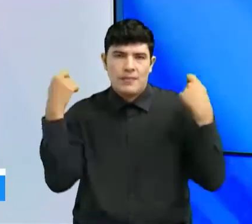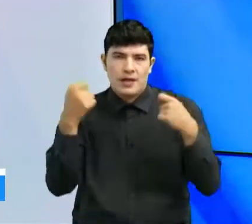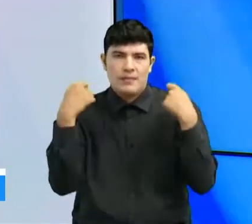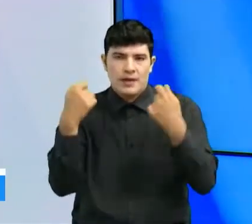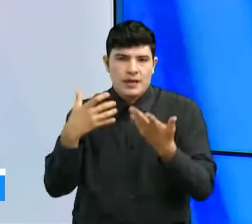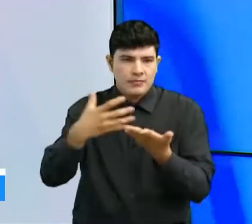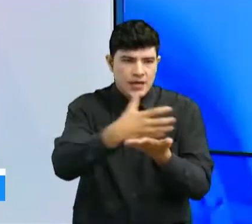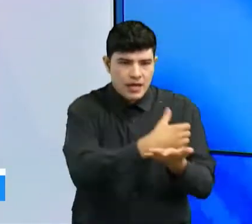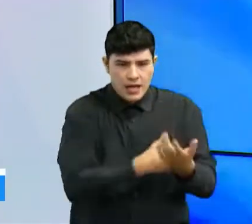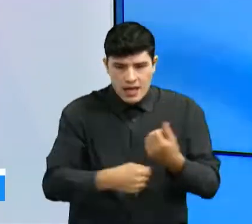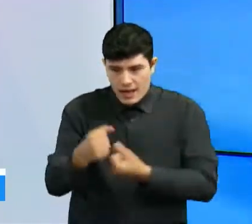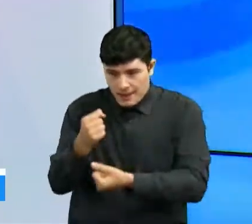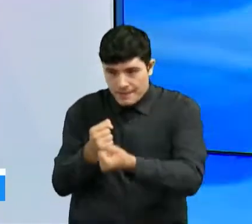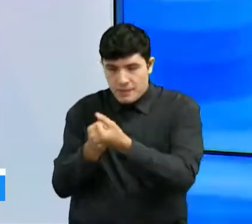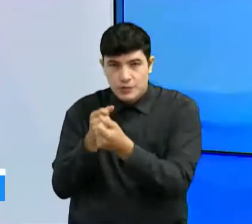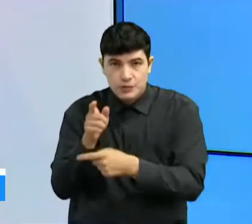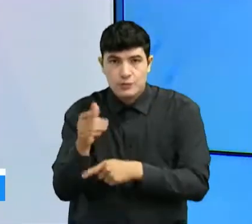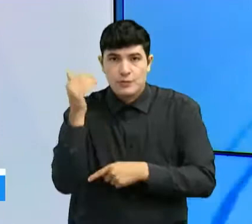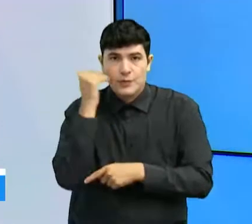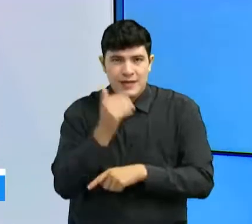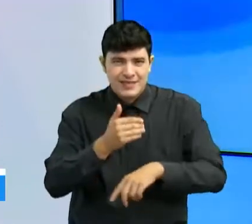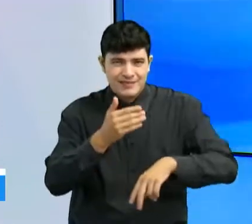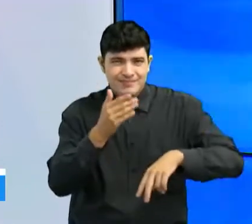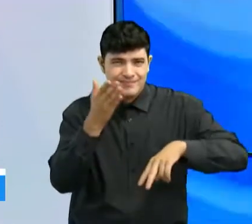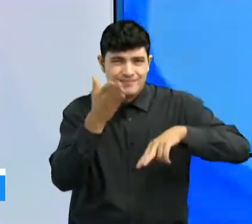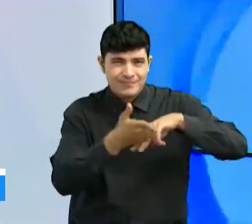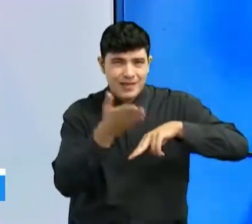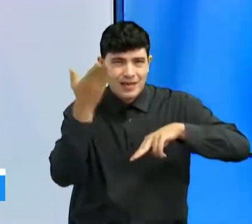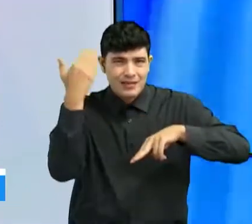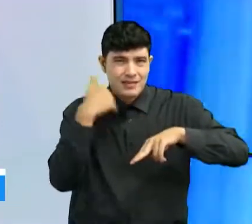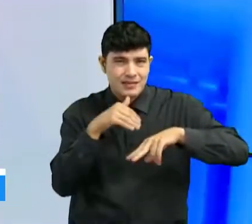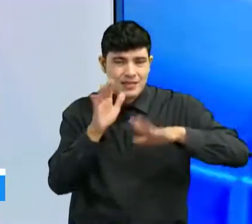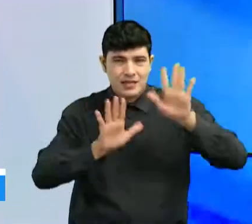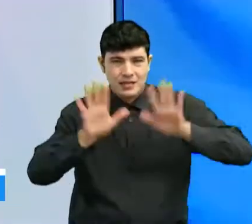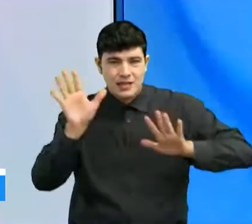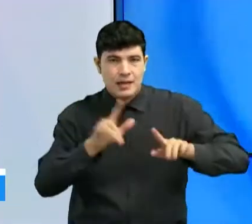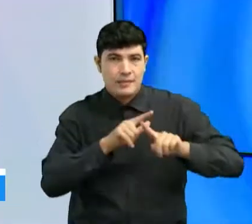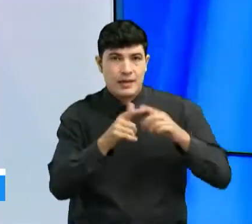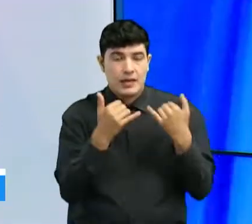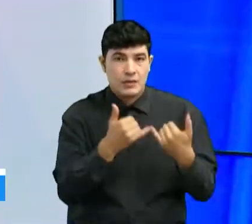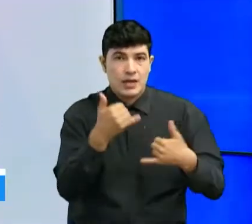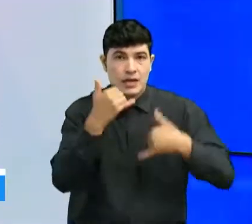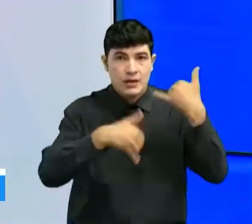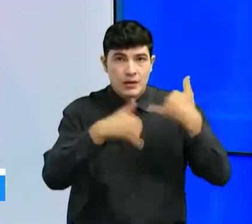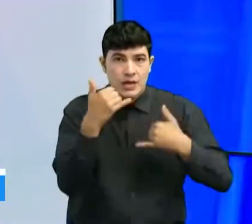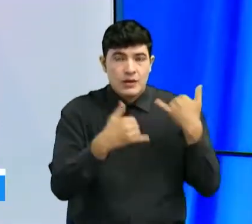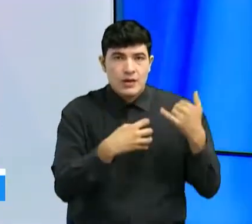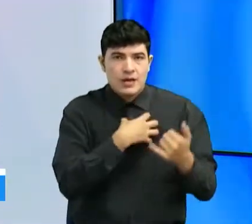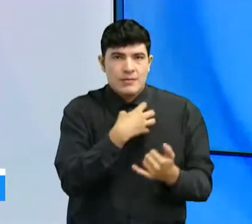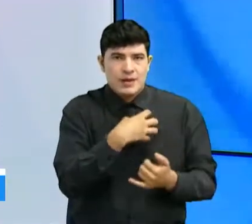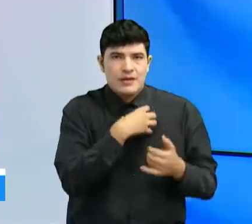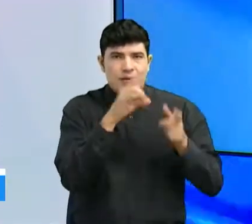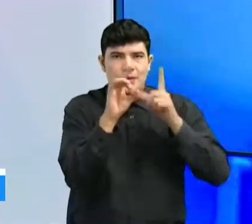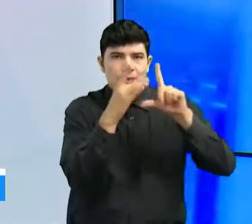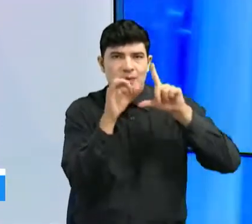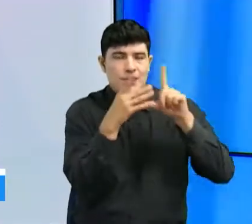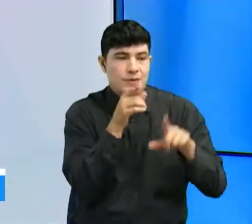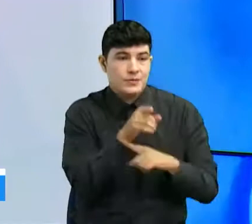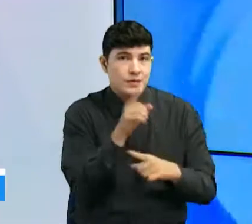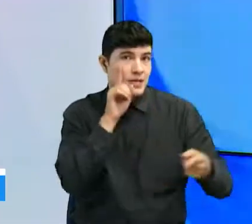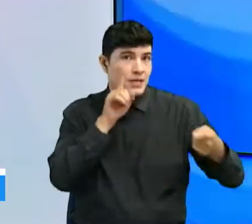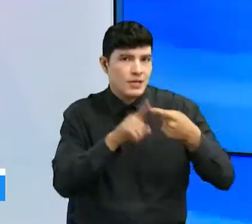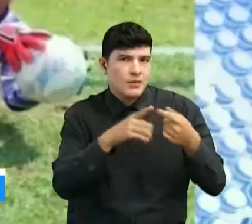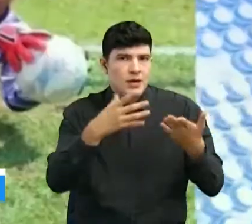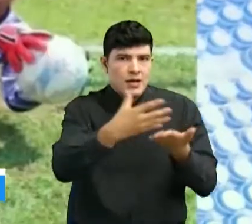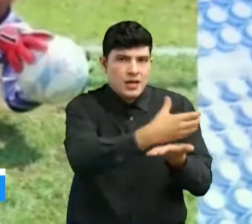una de sus piernas. Pues están realizando un torneo de deportes electrónico con el fin de recolectar fondos y ayudas económicas.